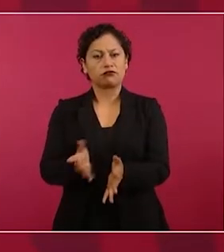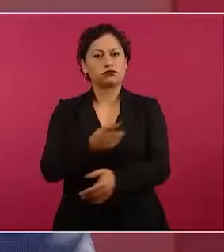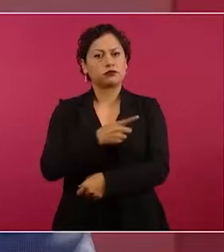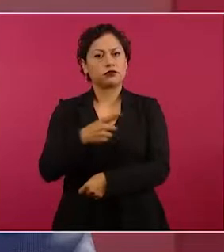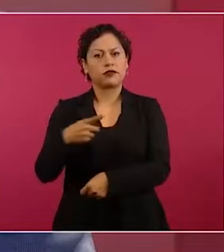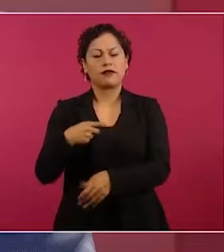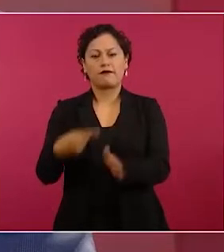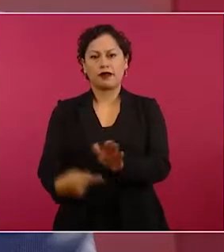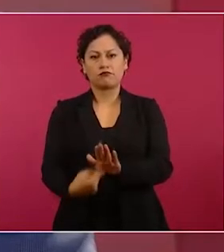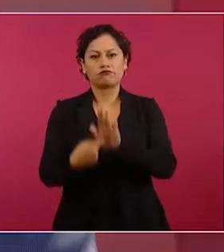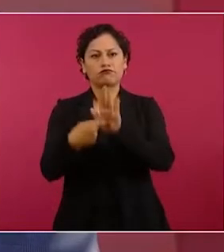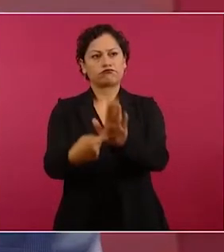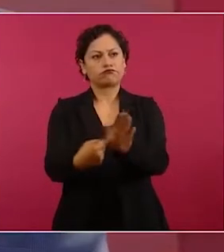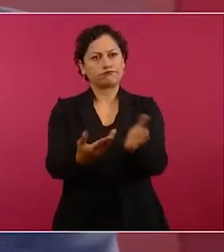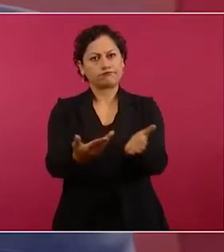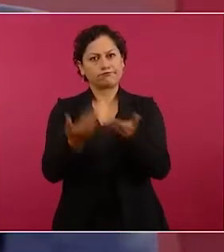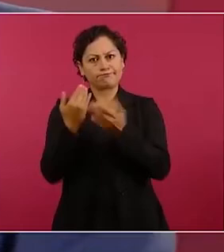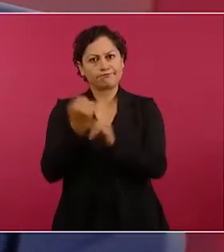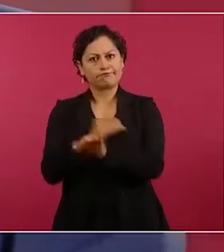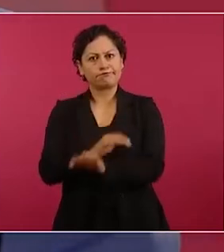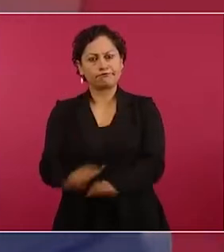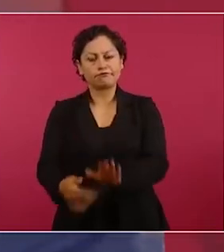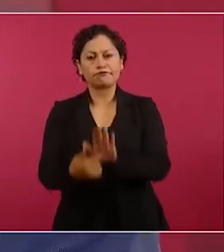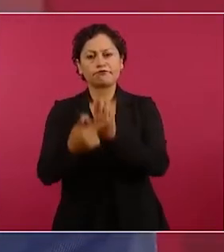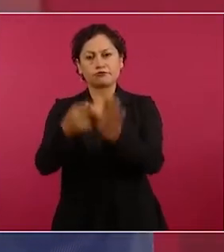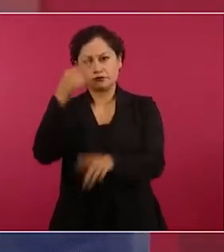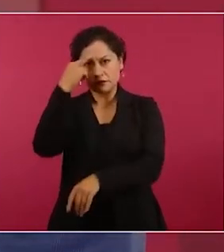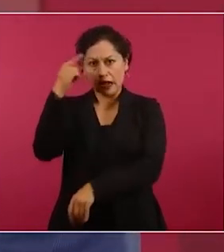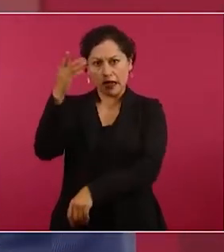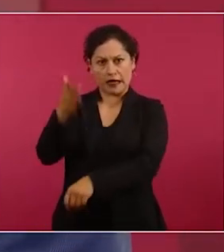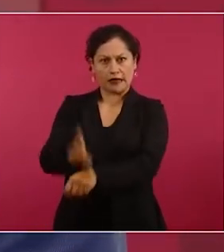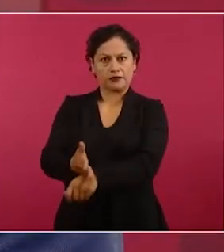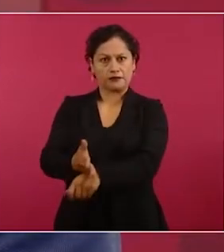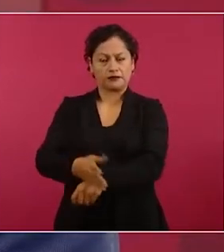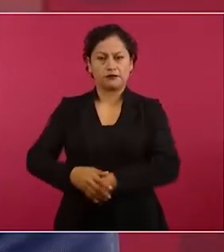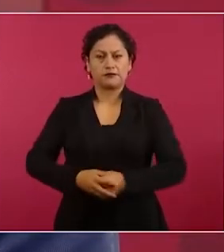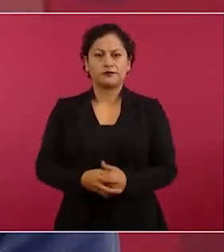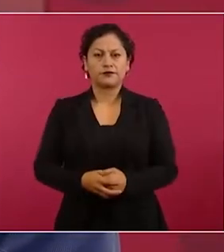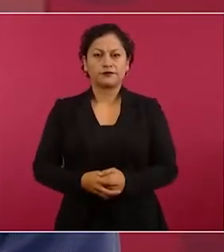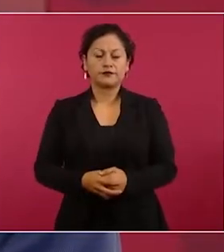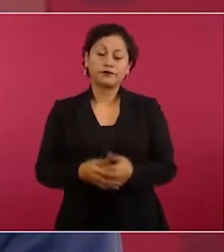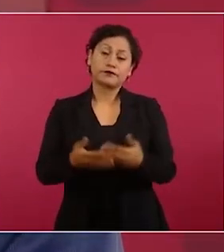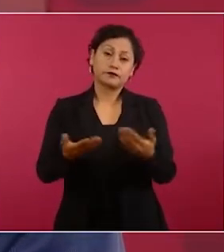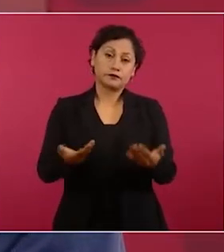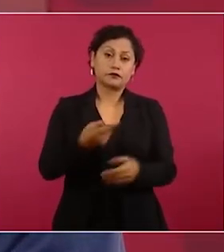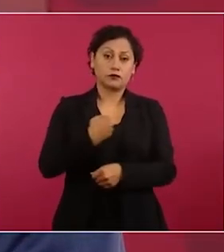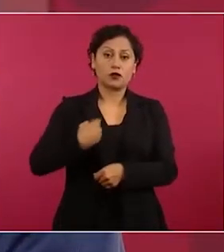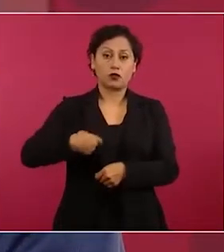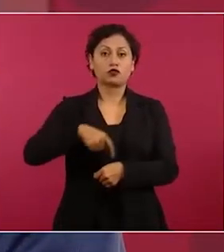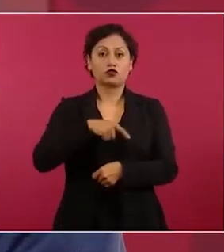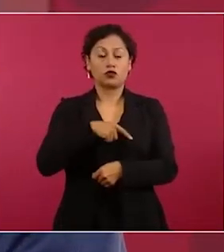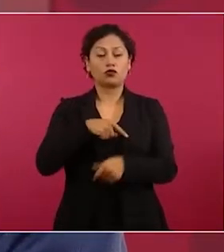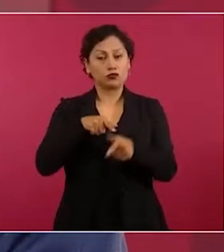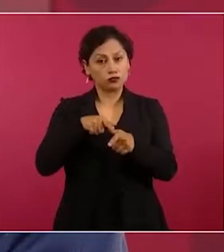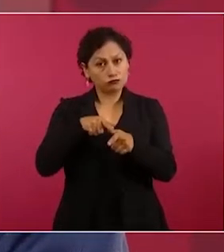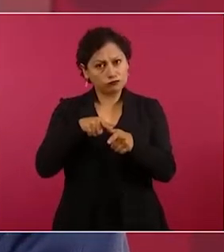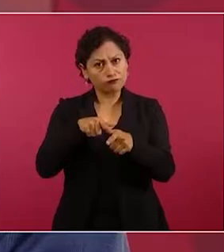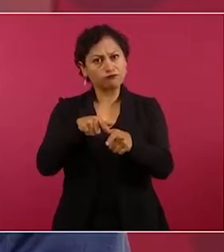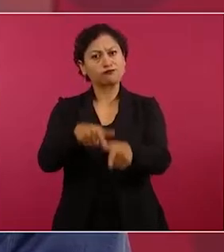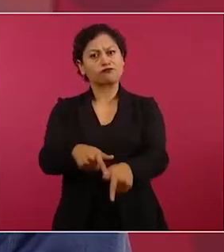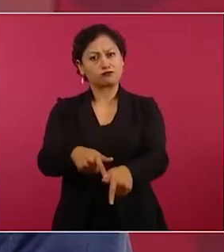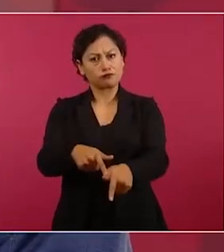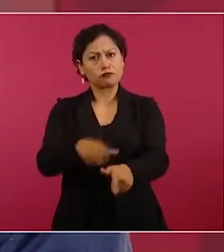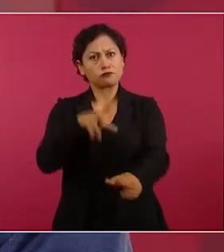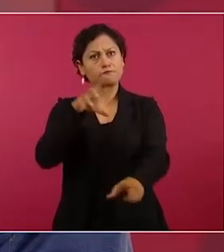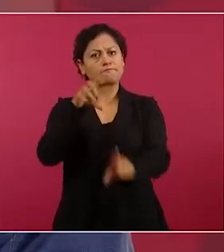Y vamos a continuar haciendo justicia. Un abrazo a